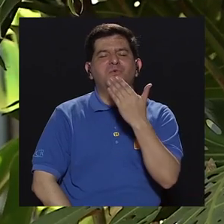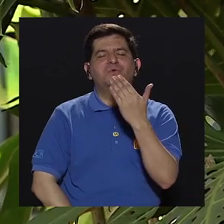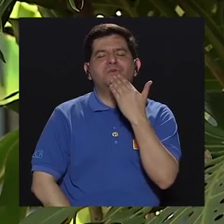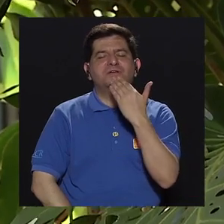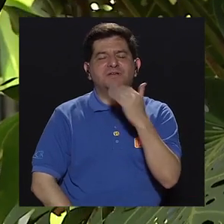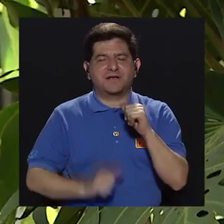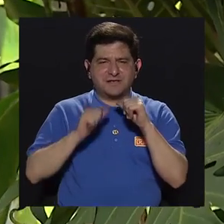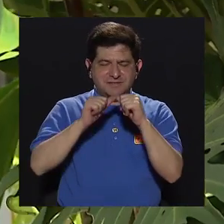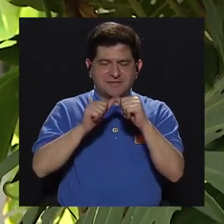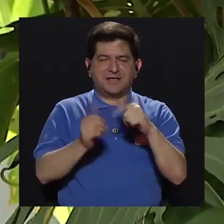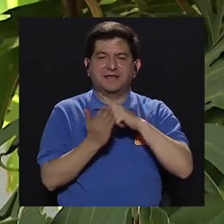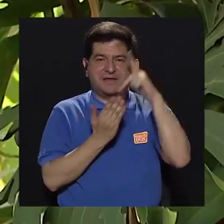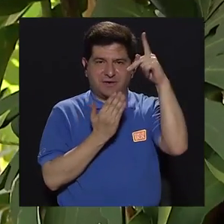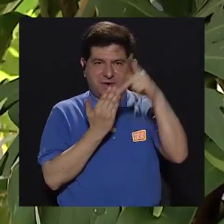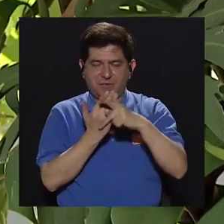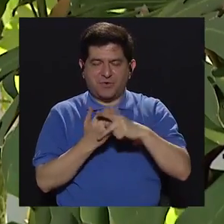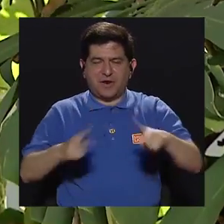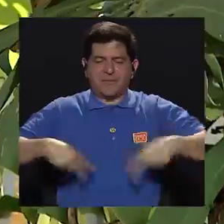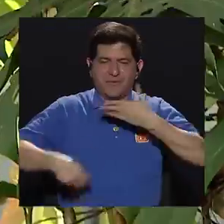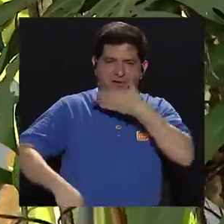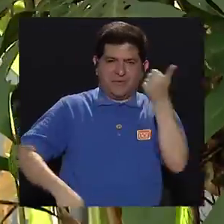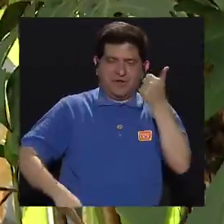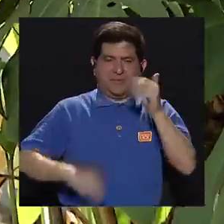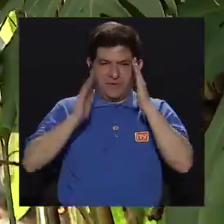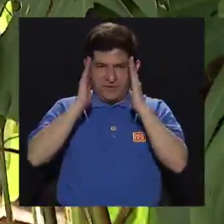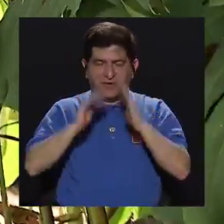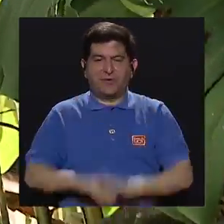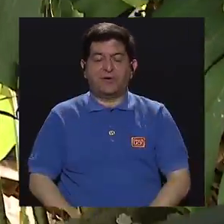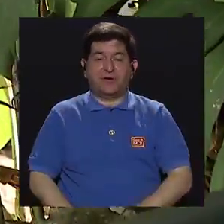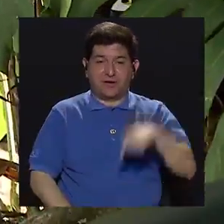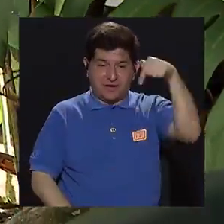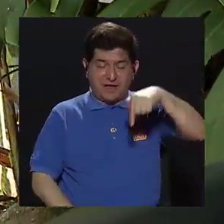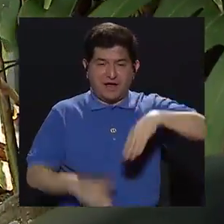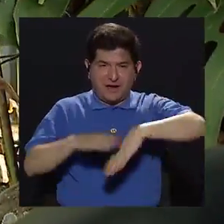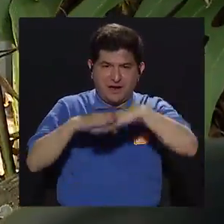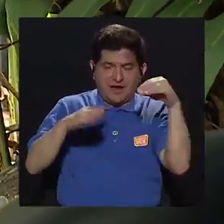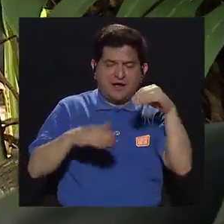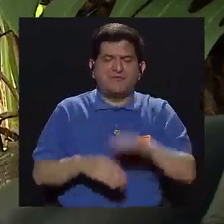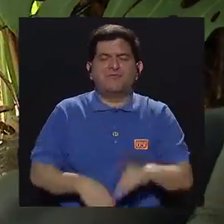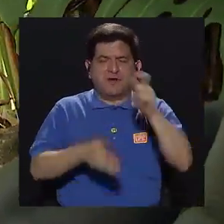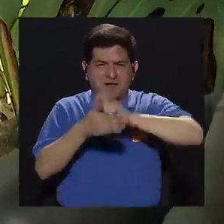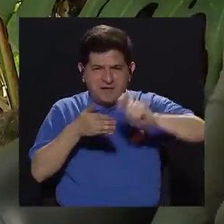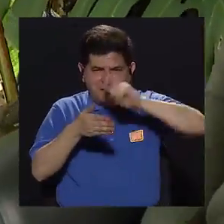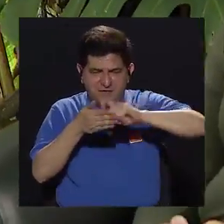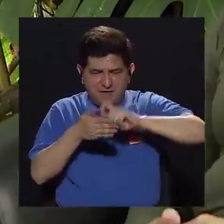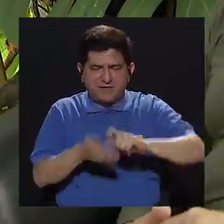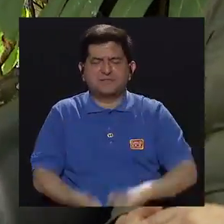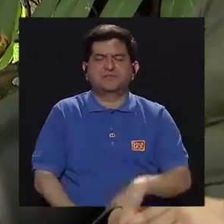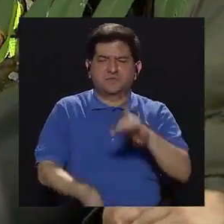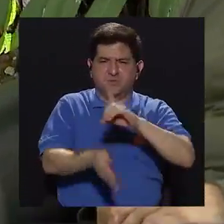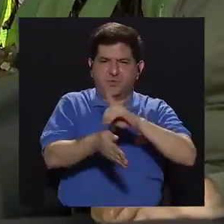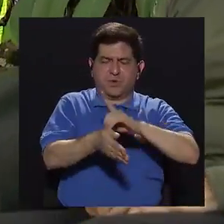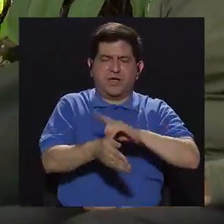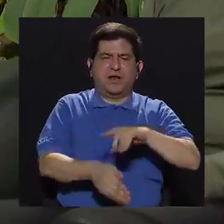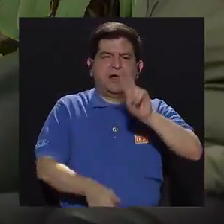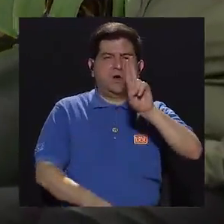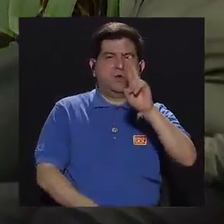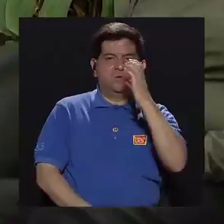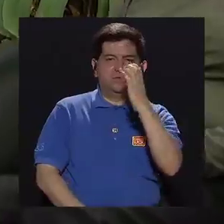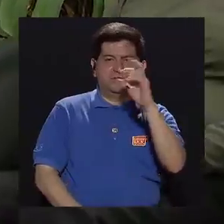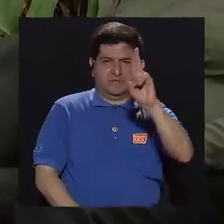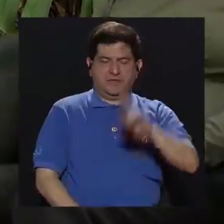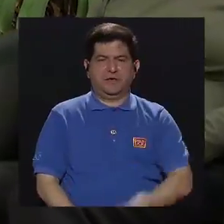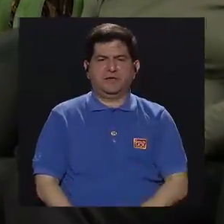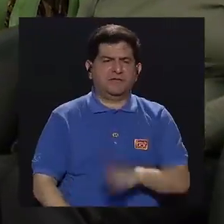Muchísimas gracias por continuar en su programa Vivir Mejor. El día de hoy desde las afueras de la Escuela de Medicina de la Universidad de Costa Rica